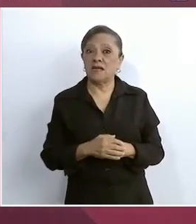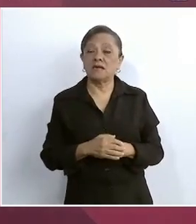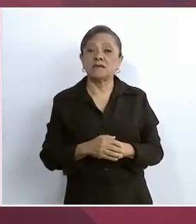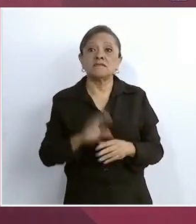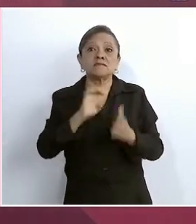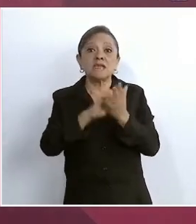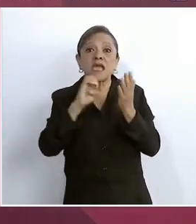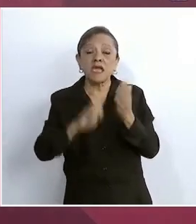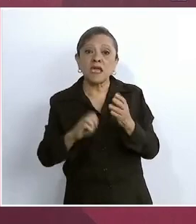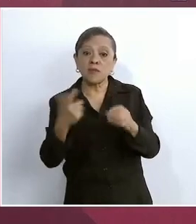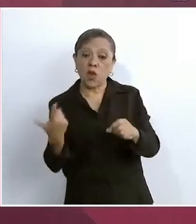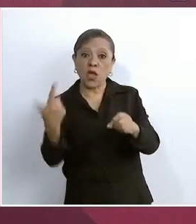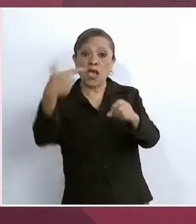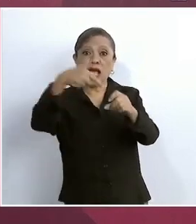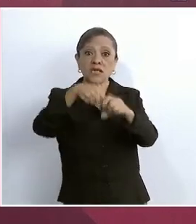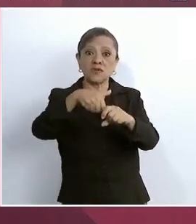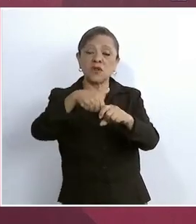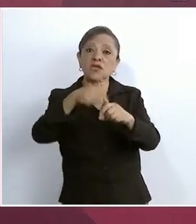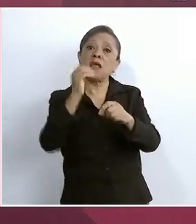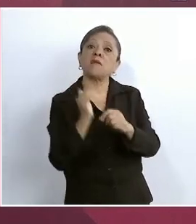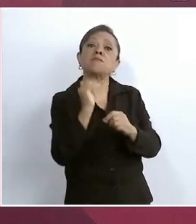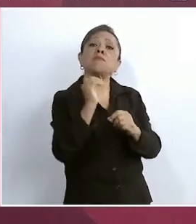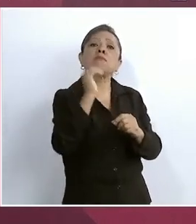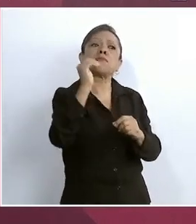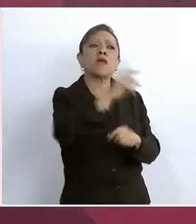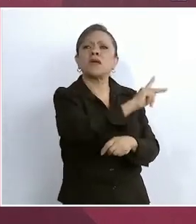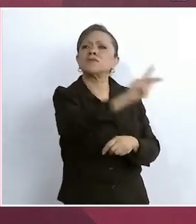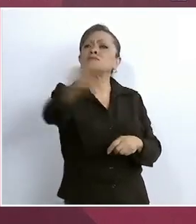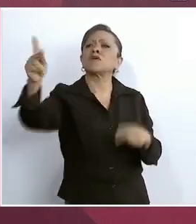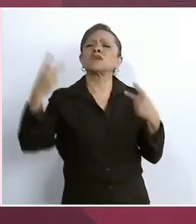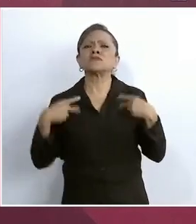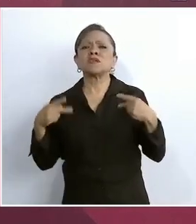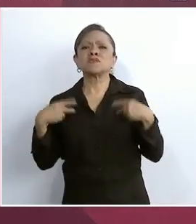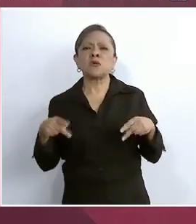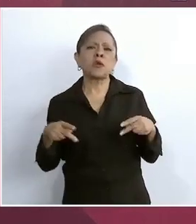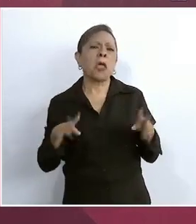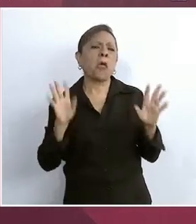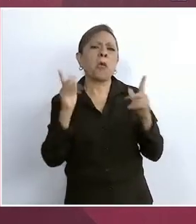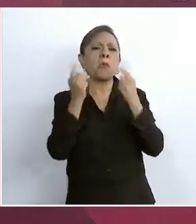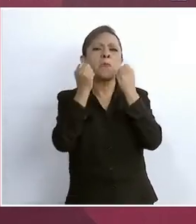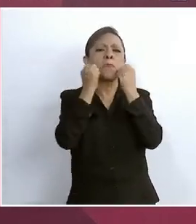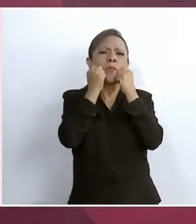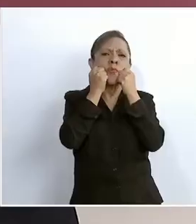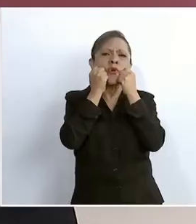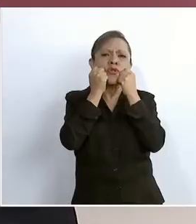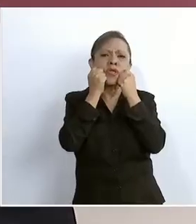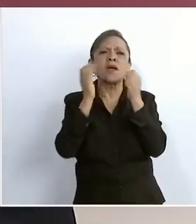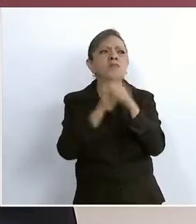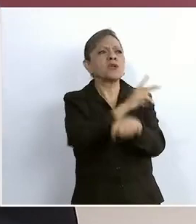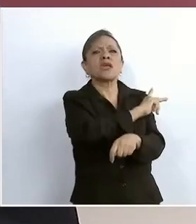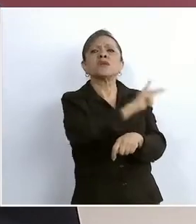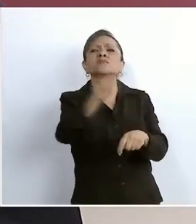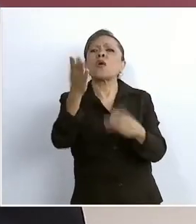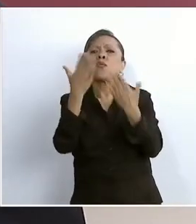precio de la gasolina no afectaba a la gente porque la mayoría de la gente no tenía carros.